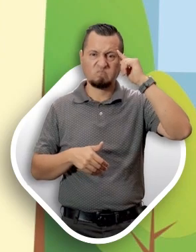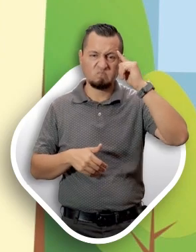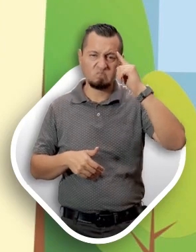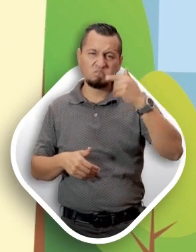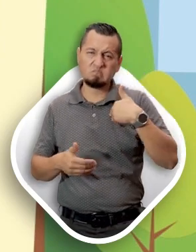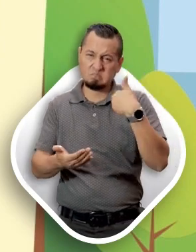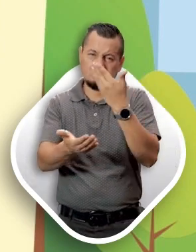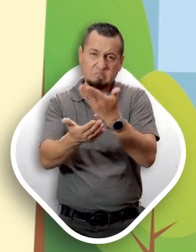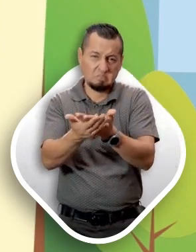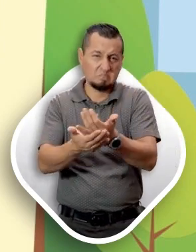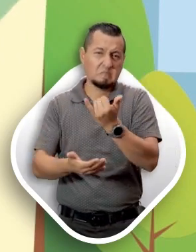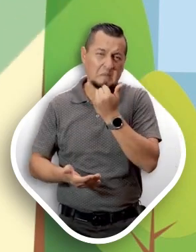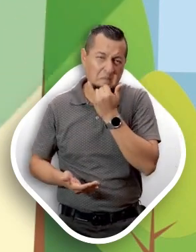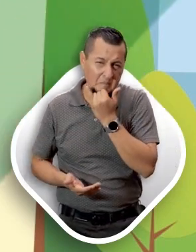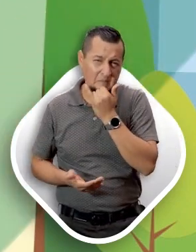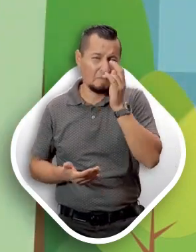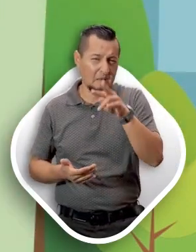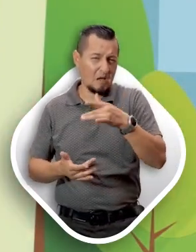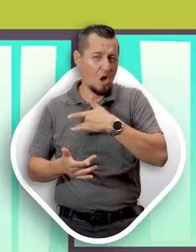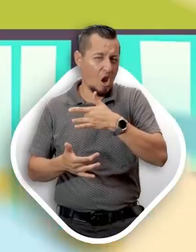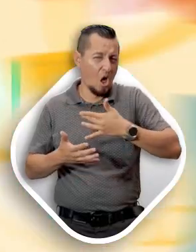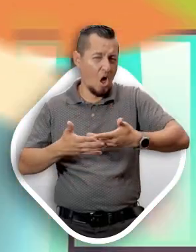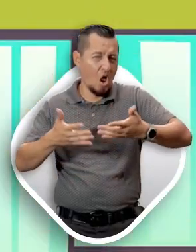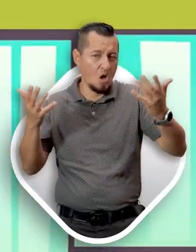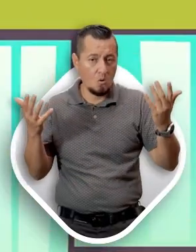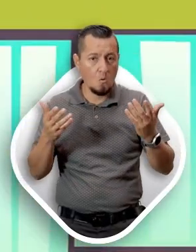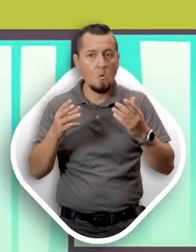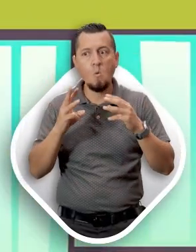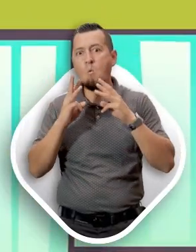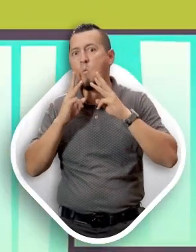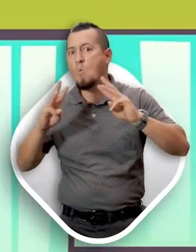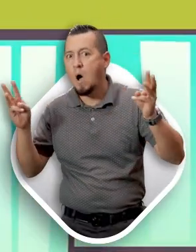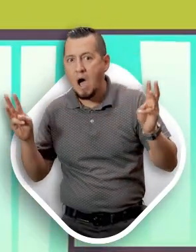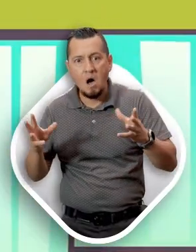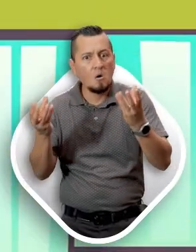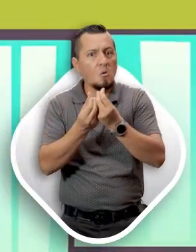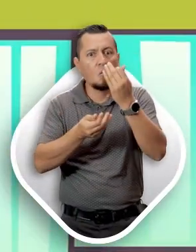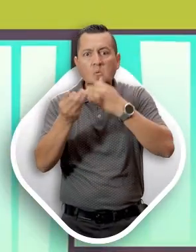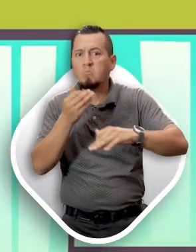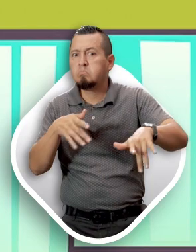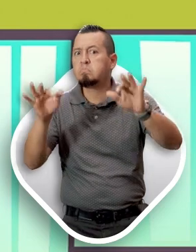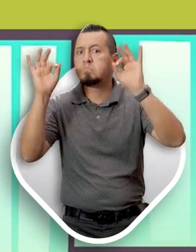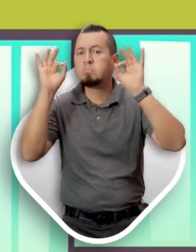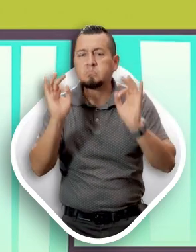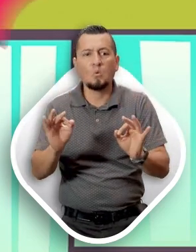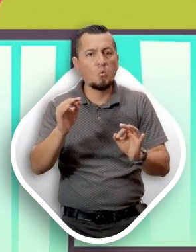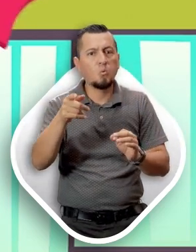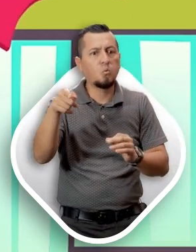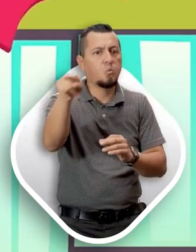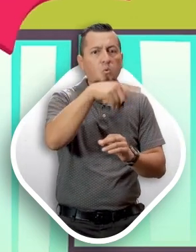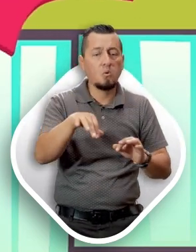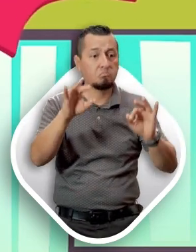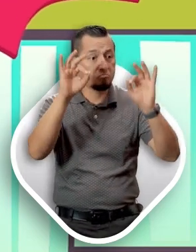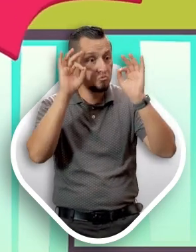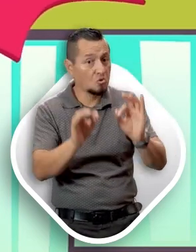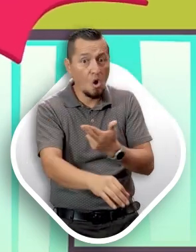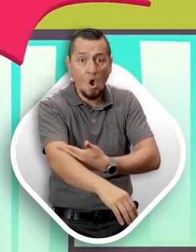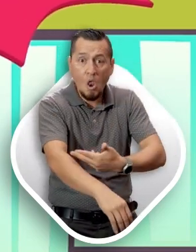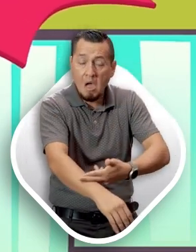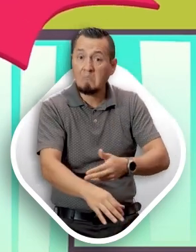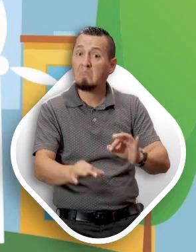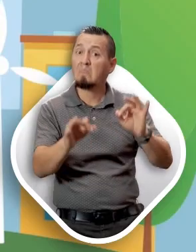Les ofrecemos una disculpa de corazón. ¡Wow! Eso fue muy valiente. Han sido muy